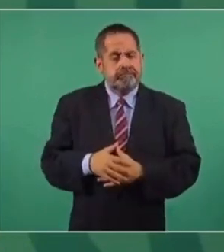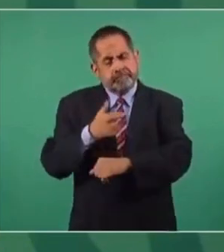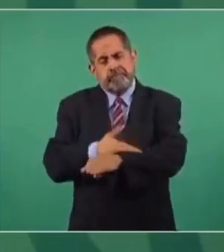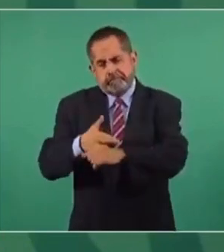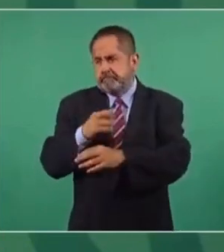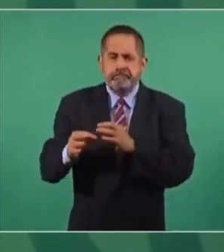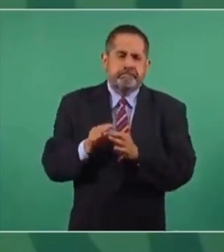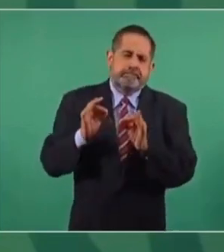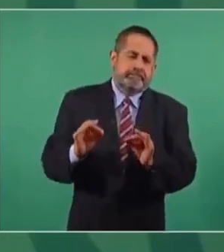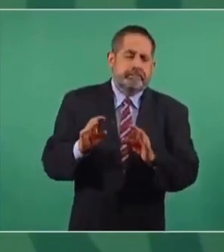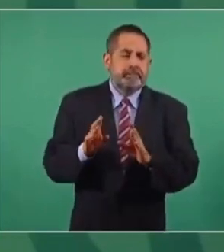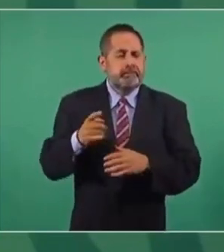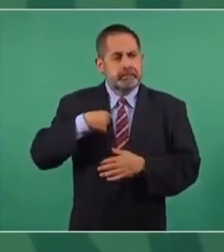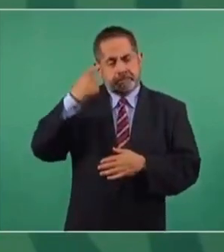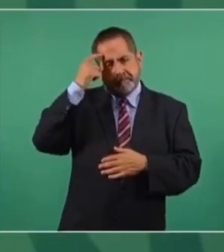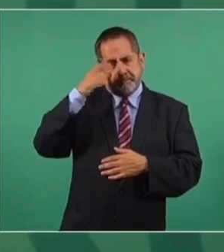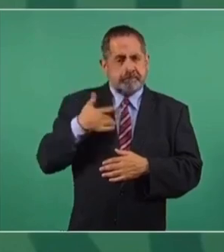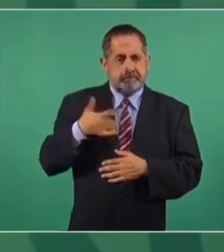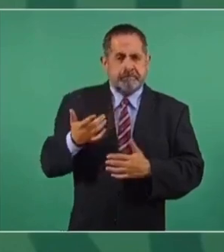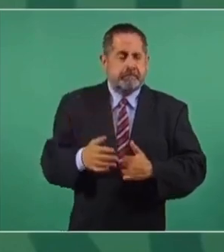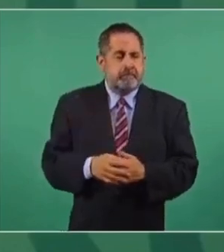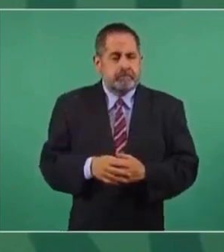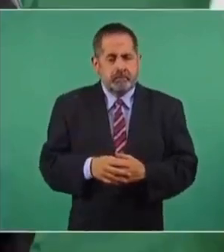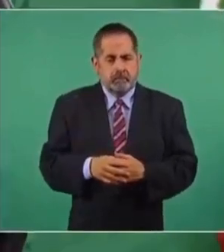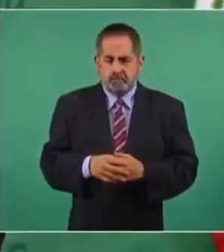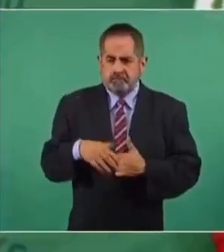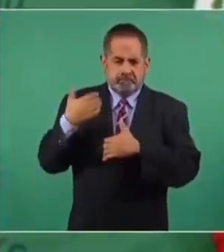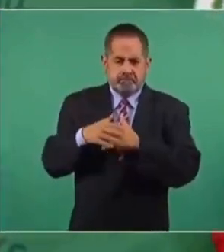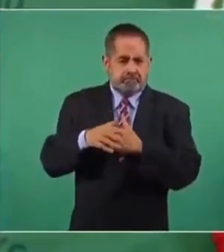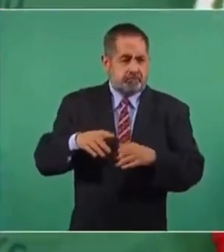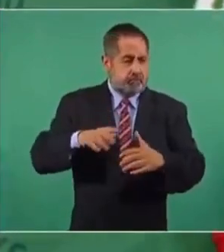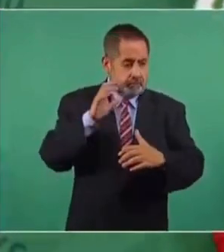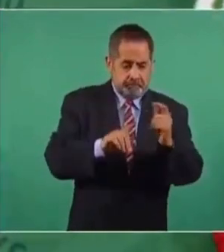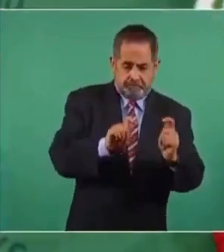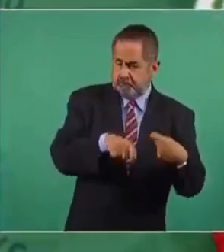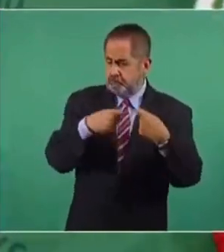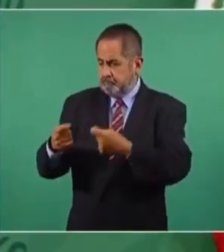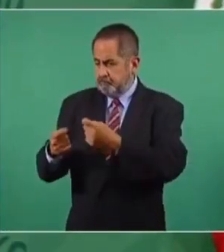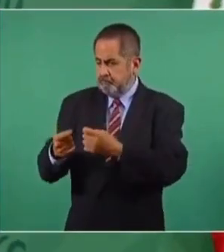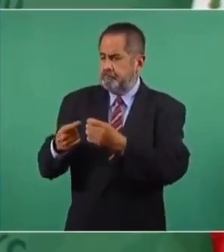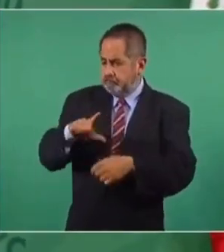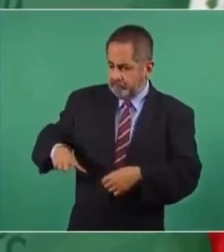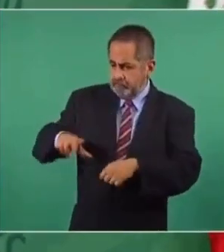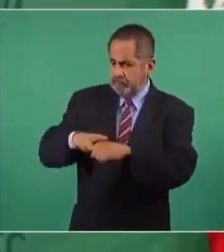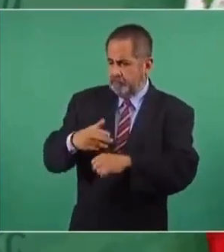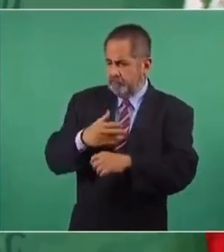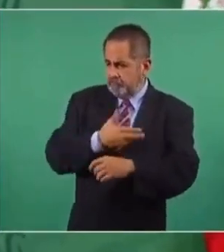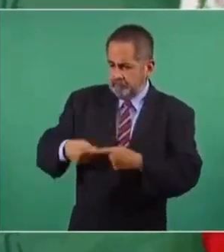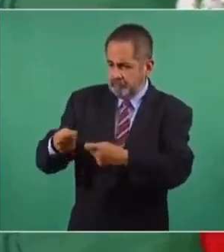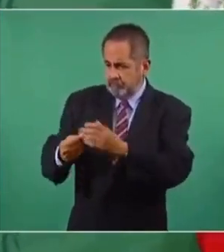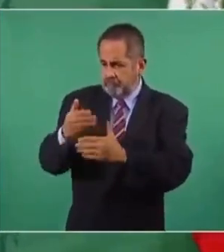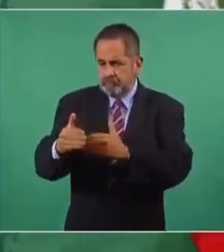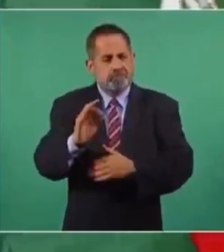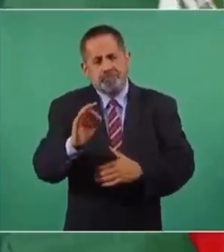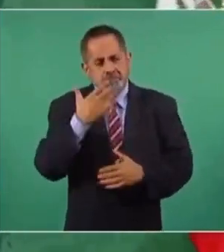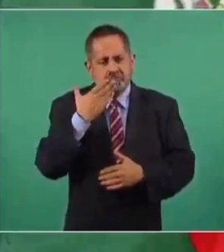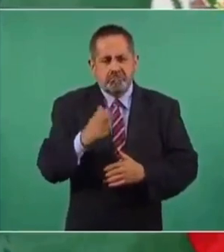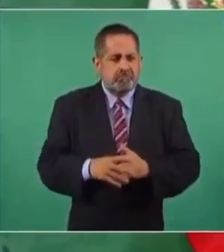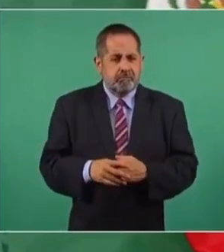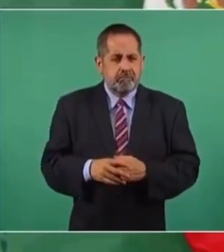a cabo, considero una transición tranquila, no ha habido problema